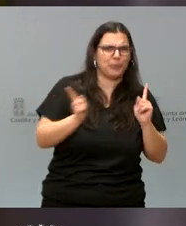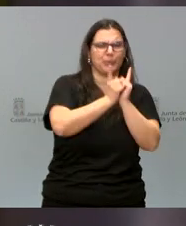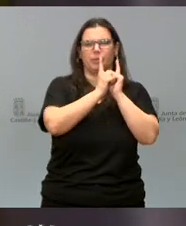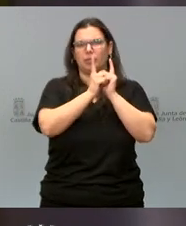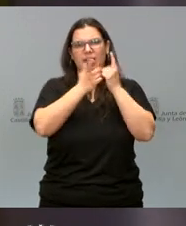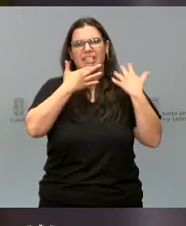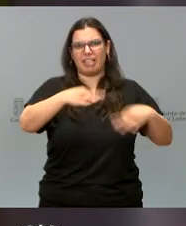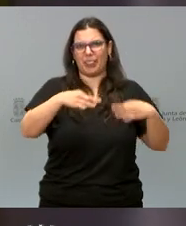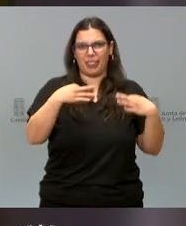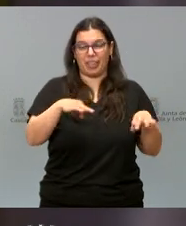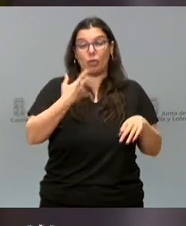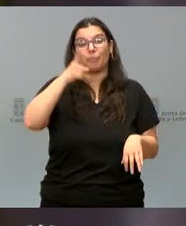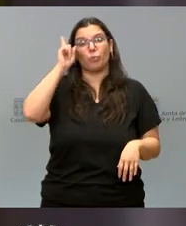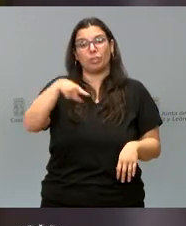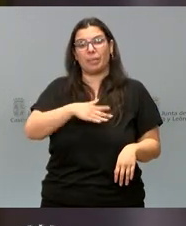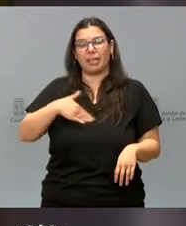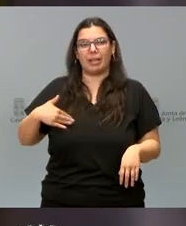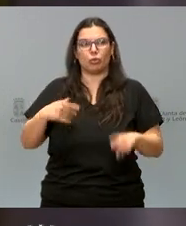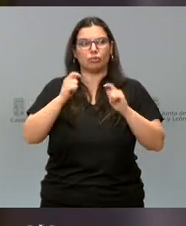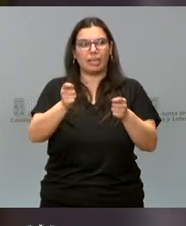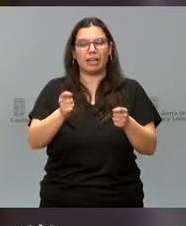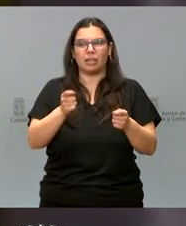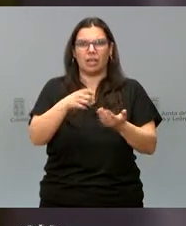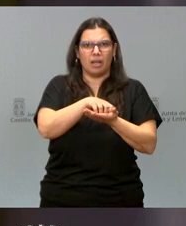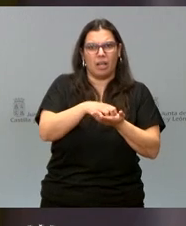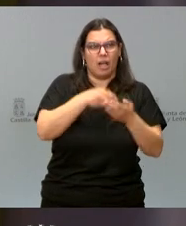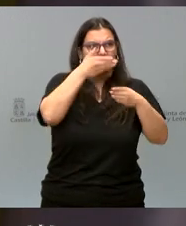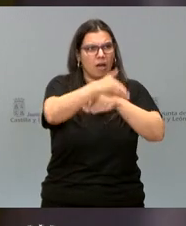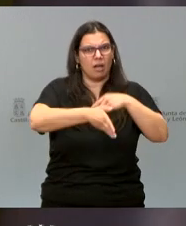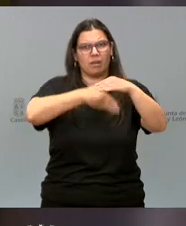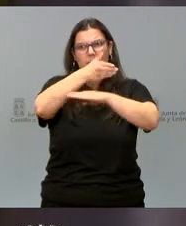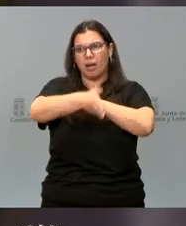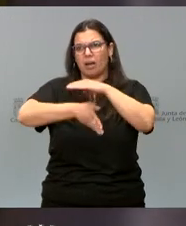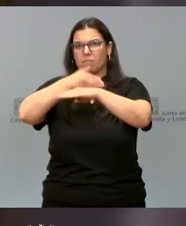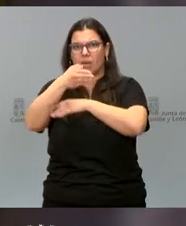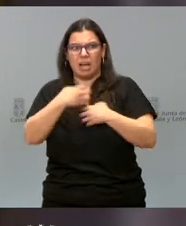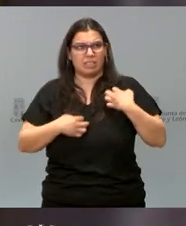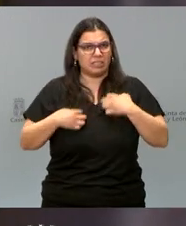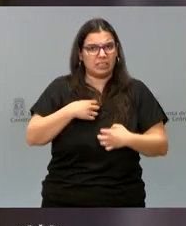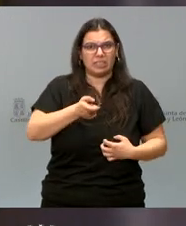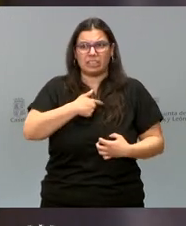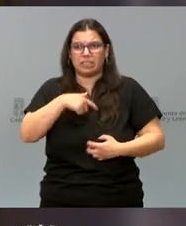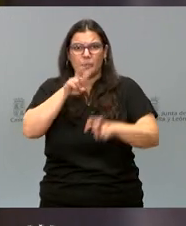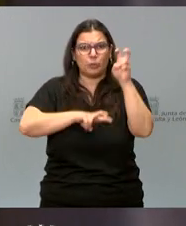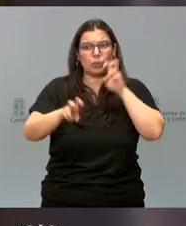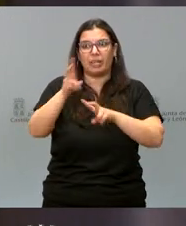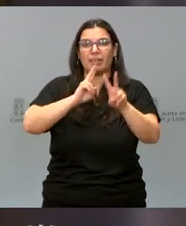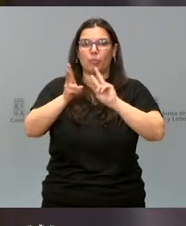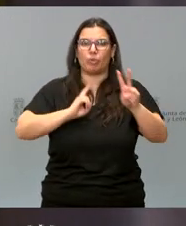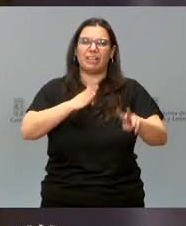reducir esa incertidumbre, ese peregrinaje en busca de respuestas. Queremos, por tanto,